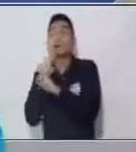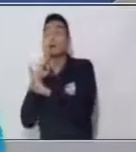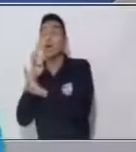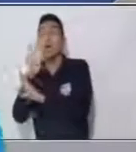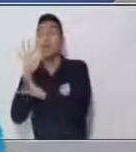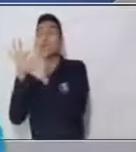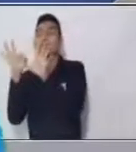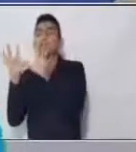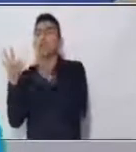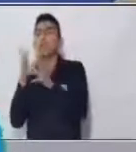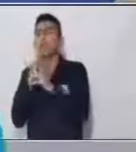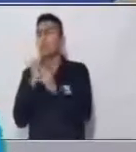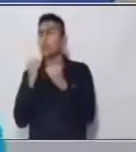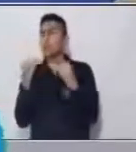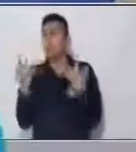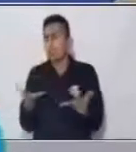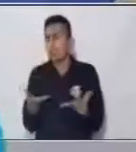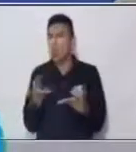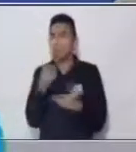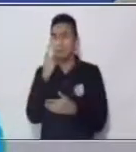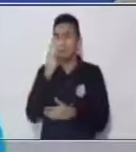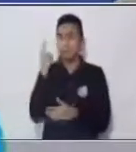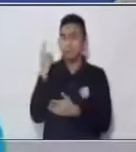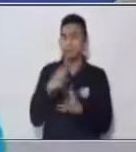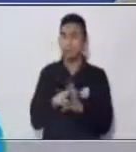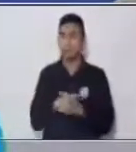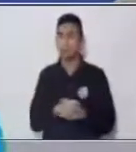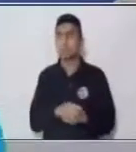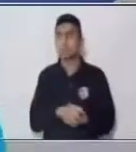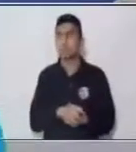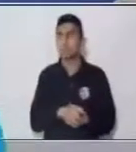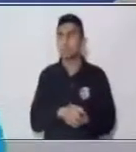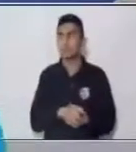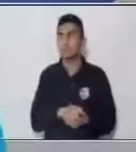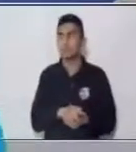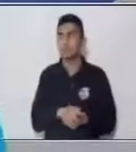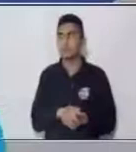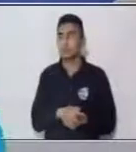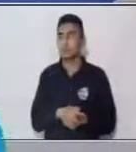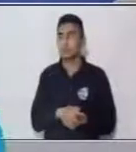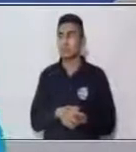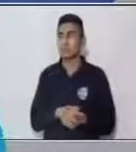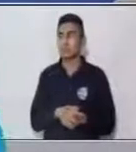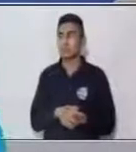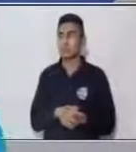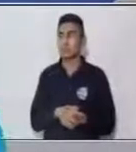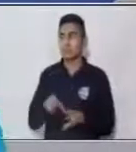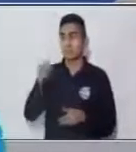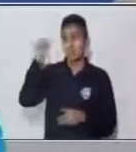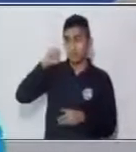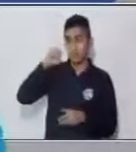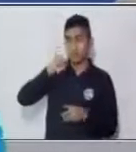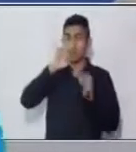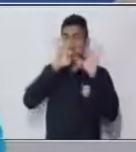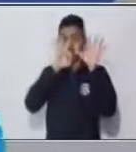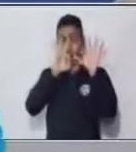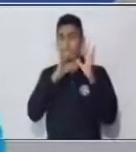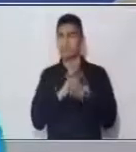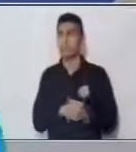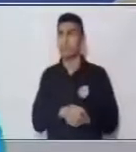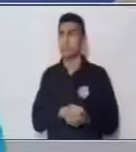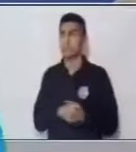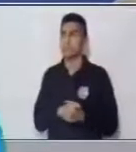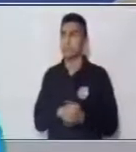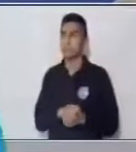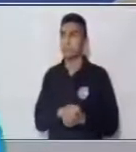Muy bien, a ver, ¿cuál sería? Aquí está, muy bien, es el 8. Ahora